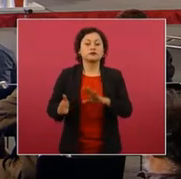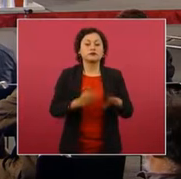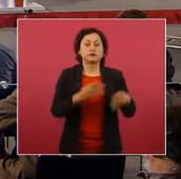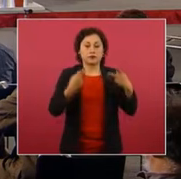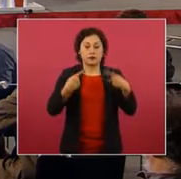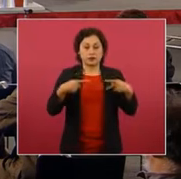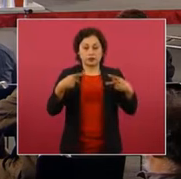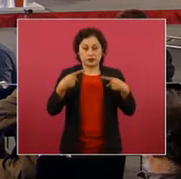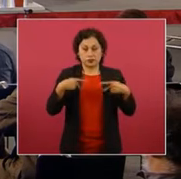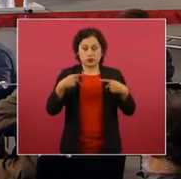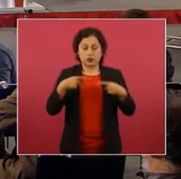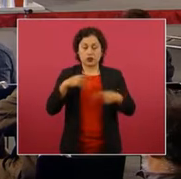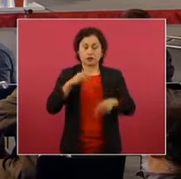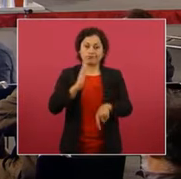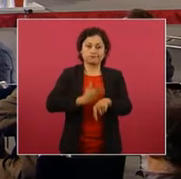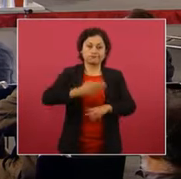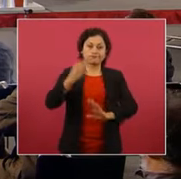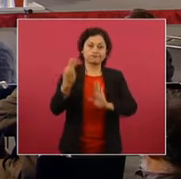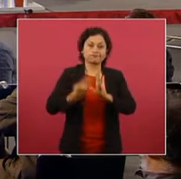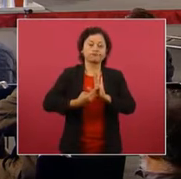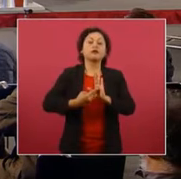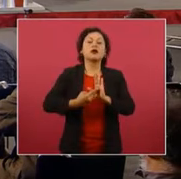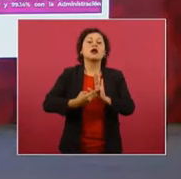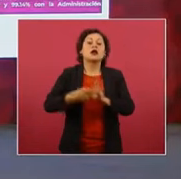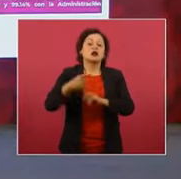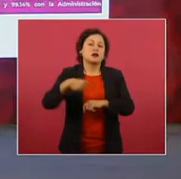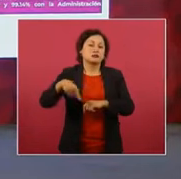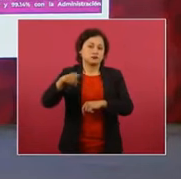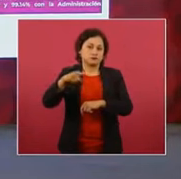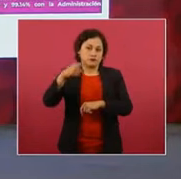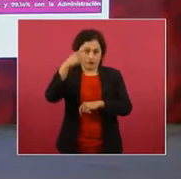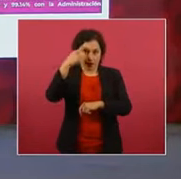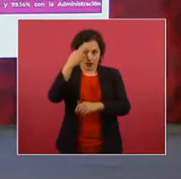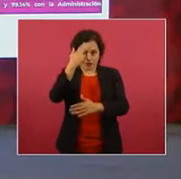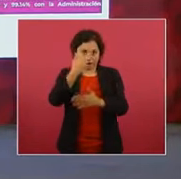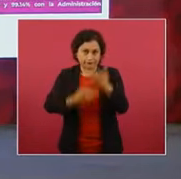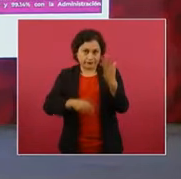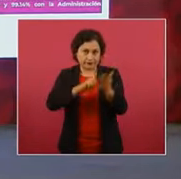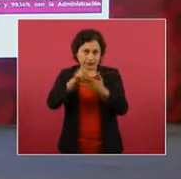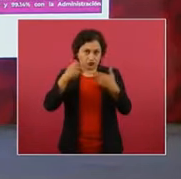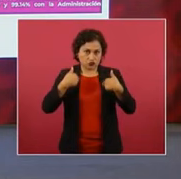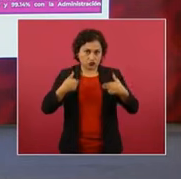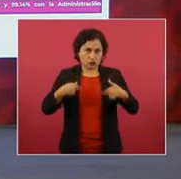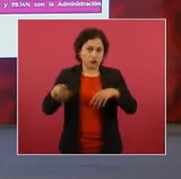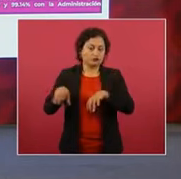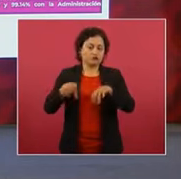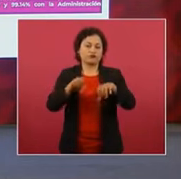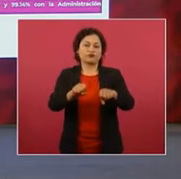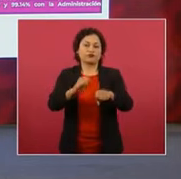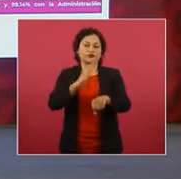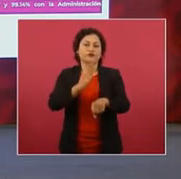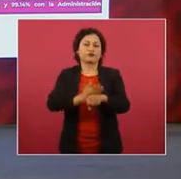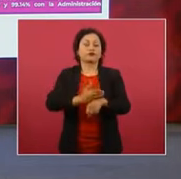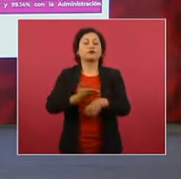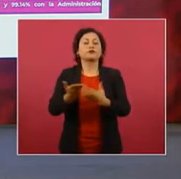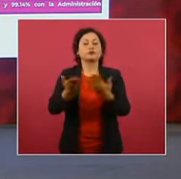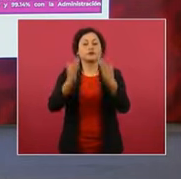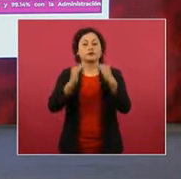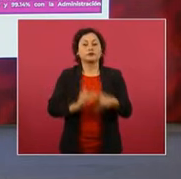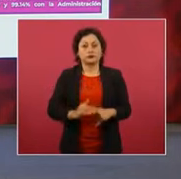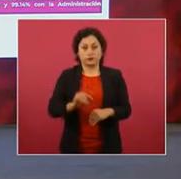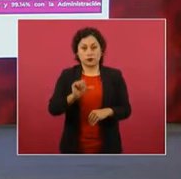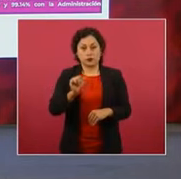sentenciado por violaciones de derechos humanos. En la administración del 6 al 12 tenemos registrado